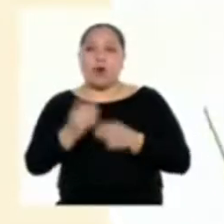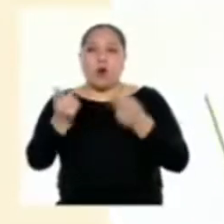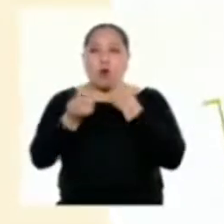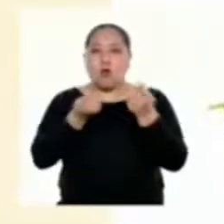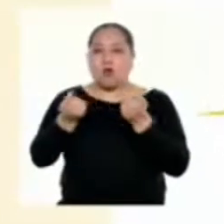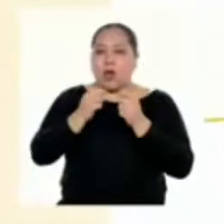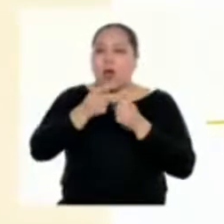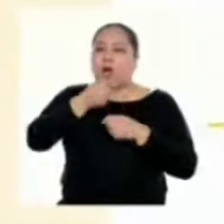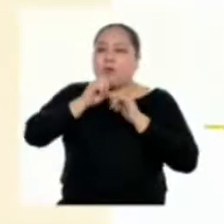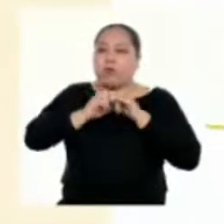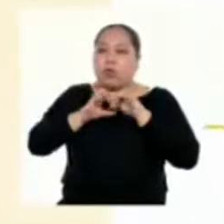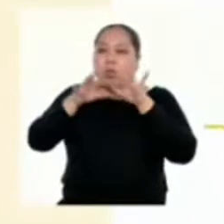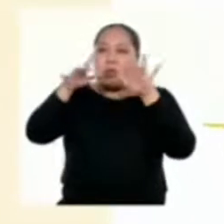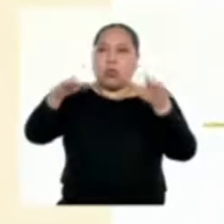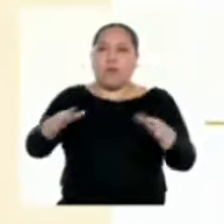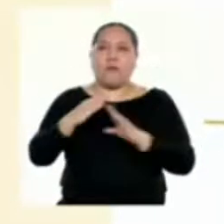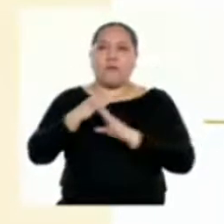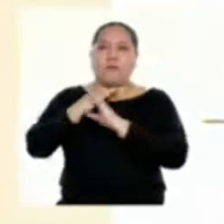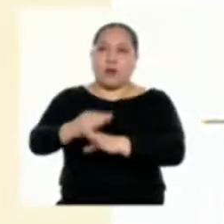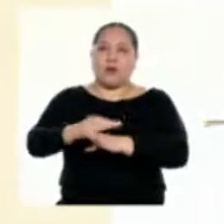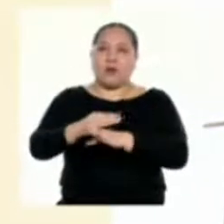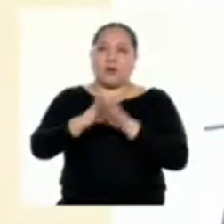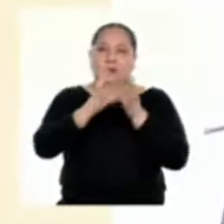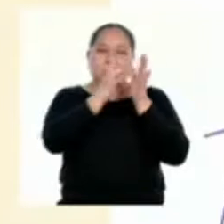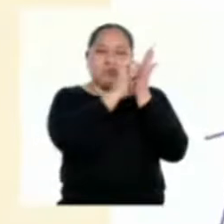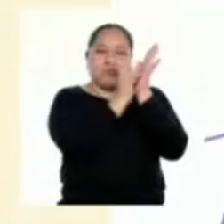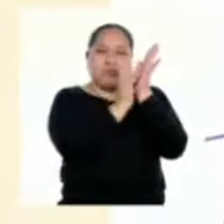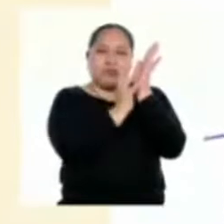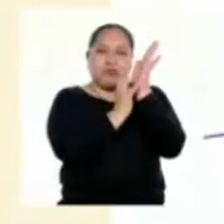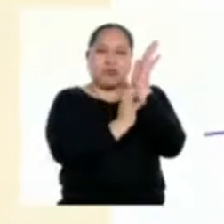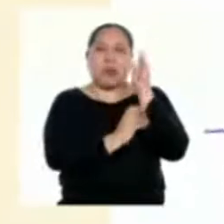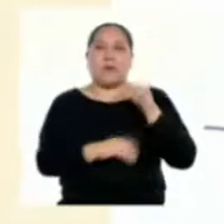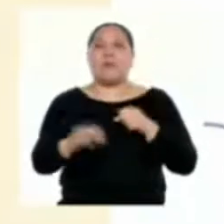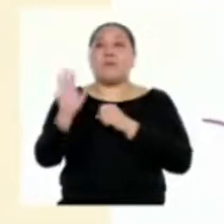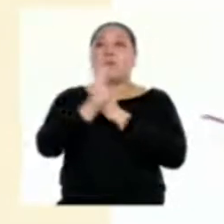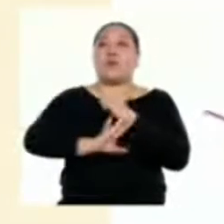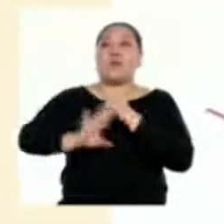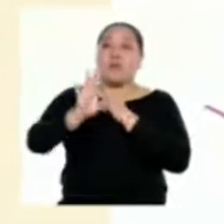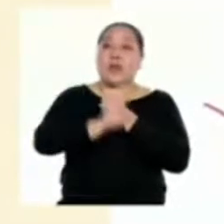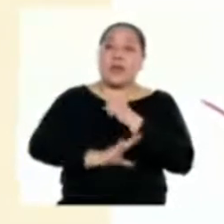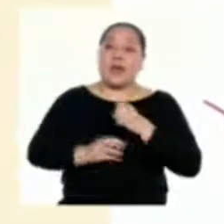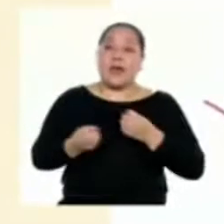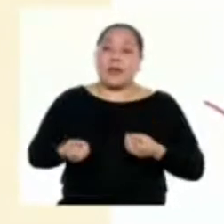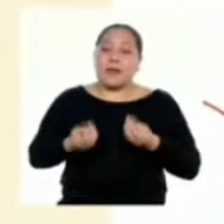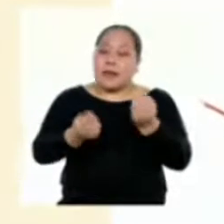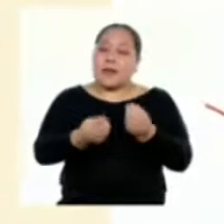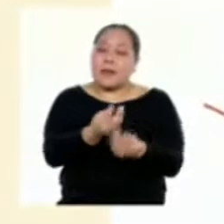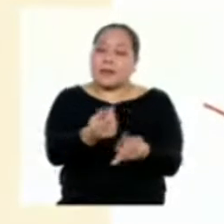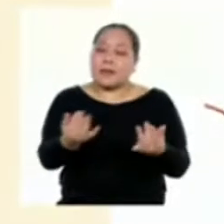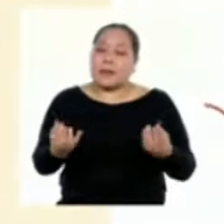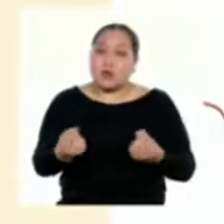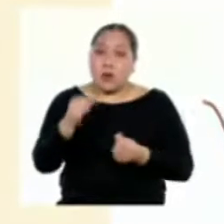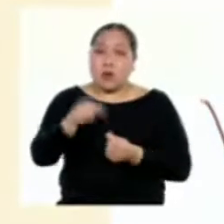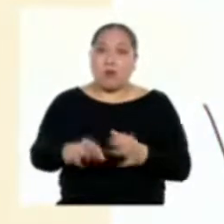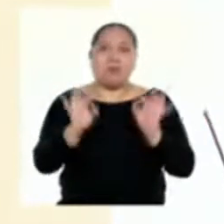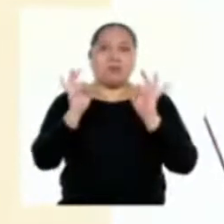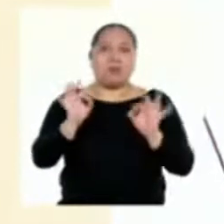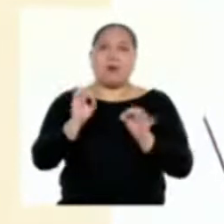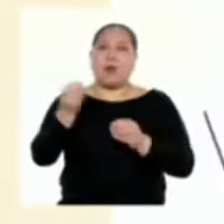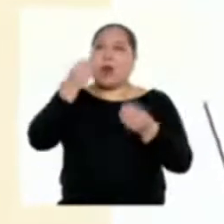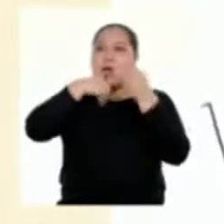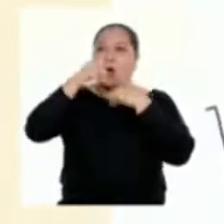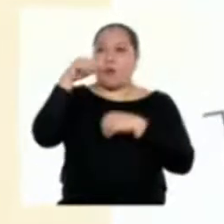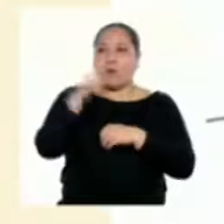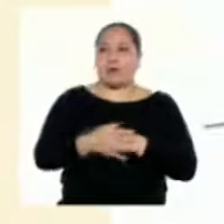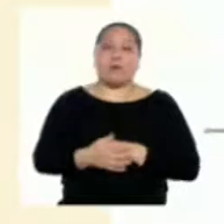y frenan la erosión. Además, protegen y fertilizan el suelo que sustenta nuestra comida. En definitiva, nuestra vida y